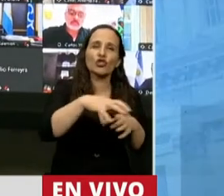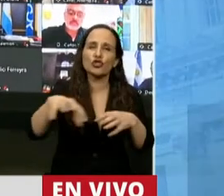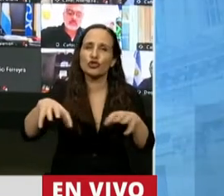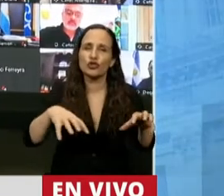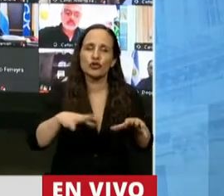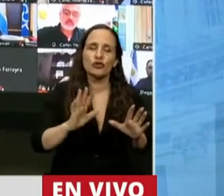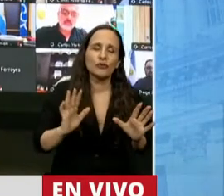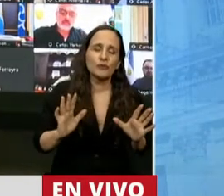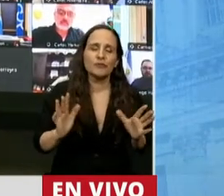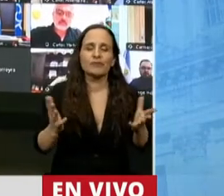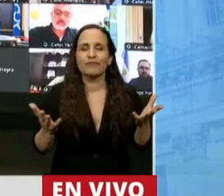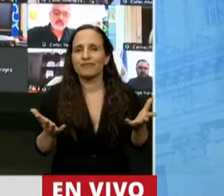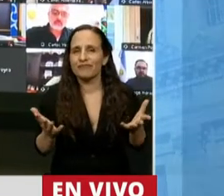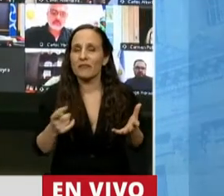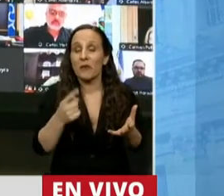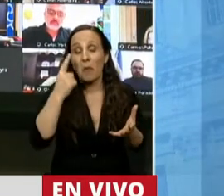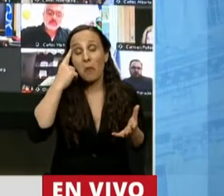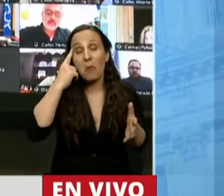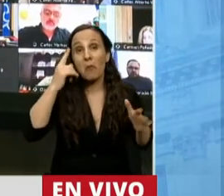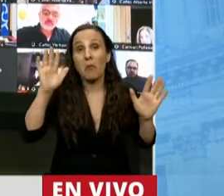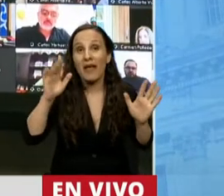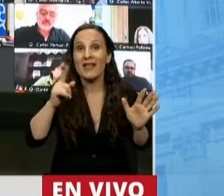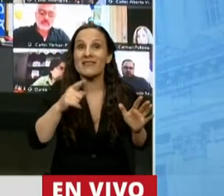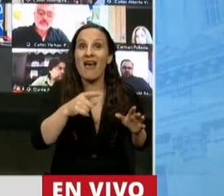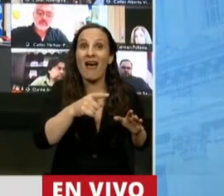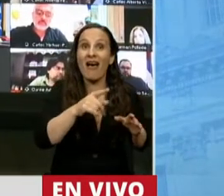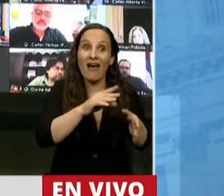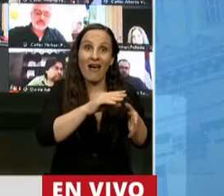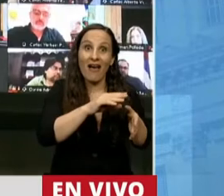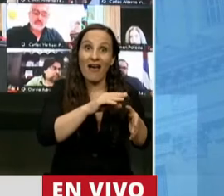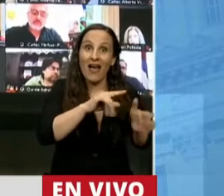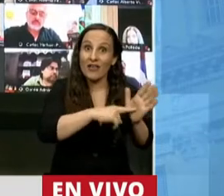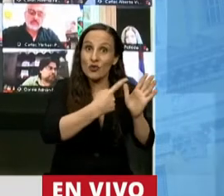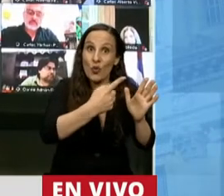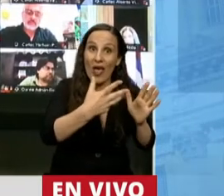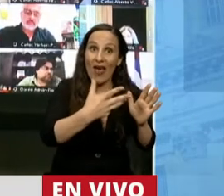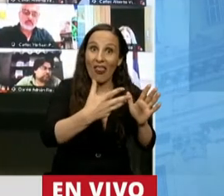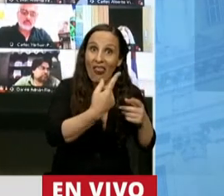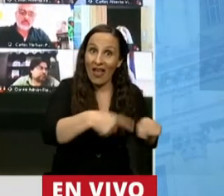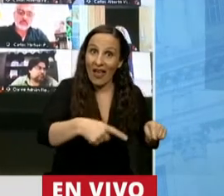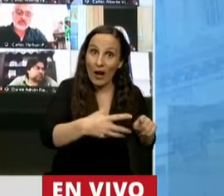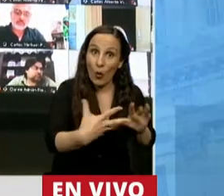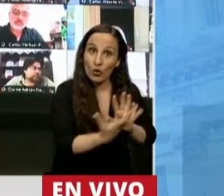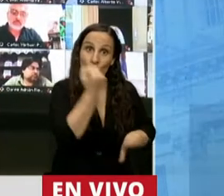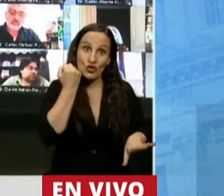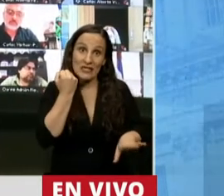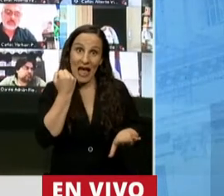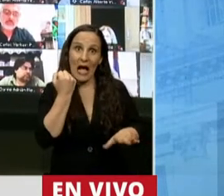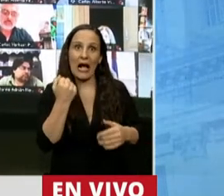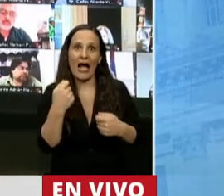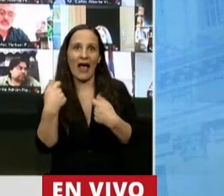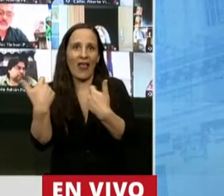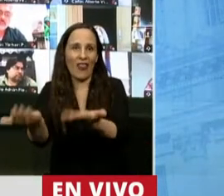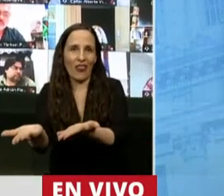que en la medida de que se le sacan recursos a la Ciudad Autónoma de Buenos Aires, eso lo van a beneficiar a ellos.